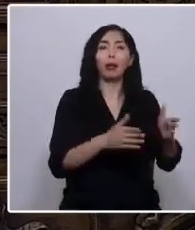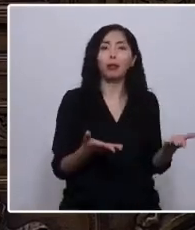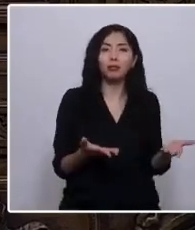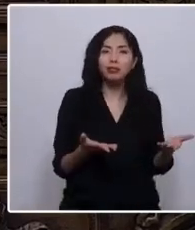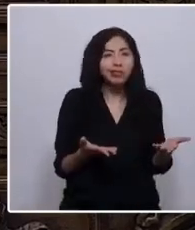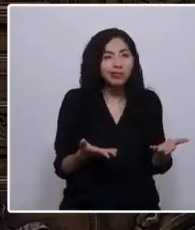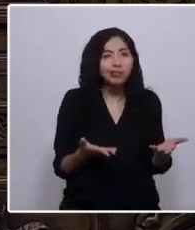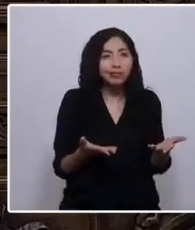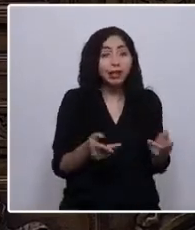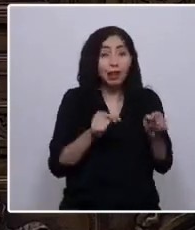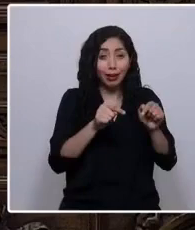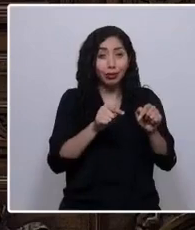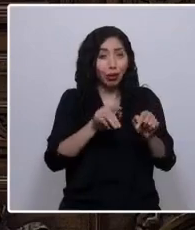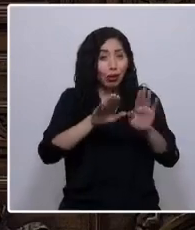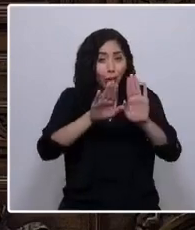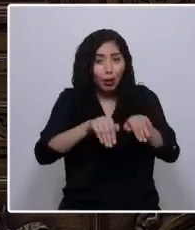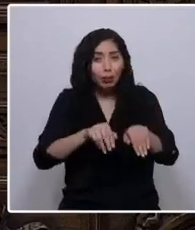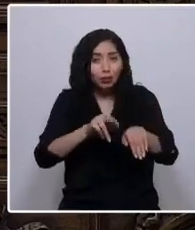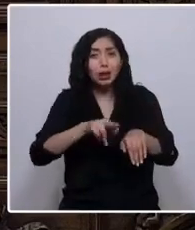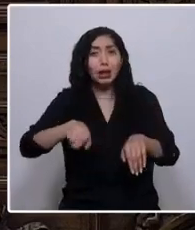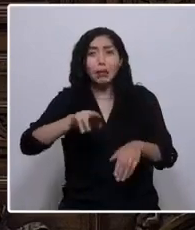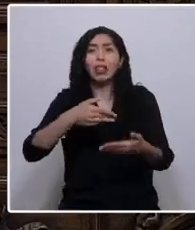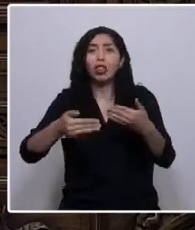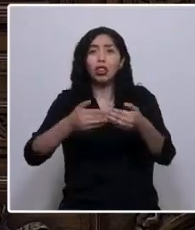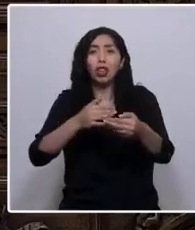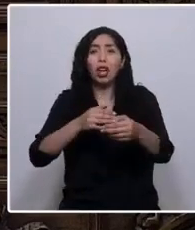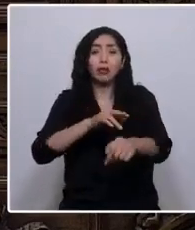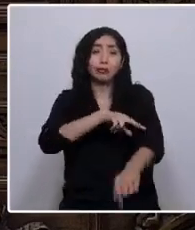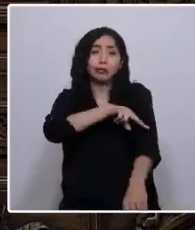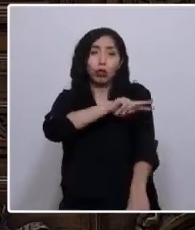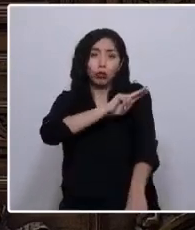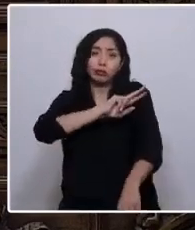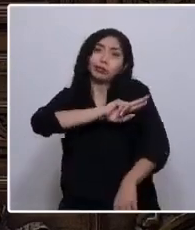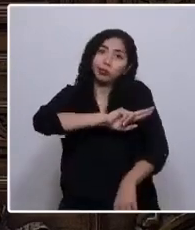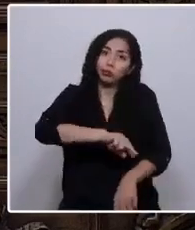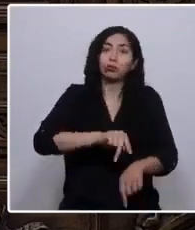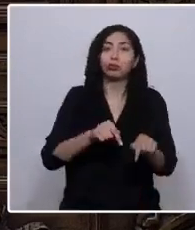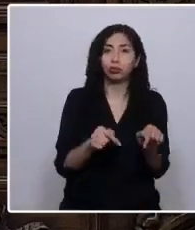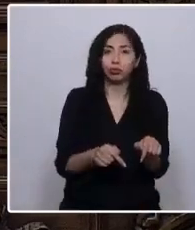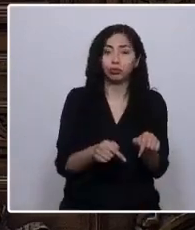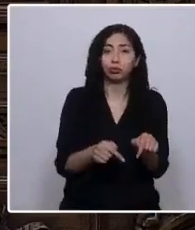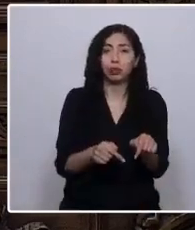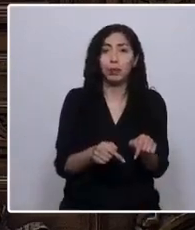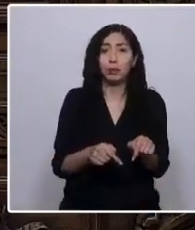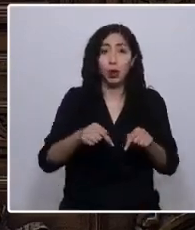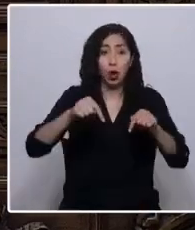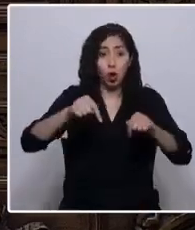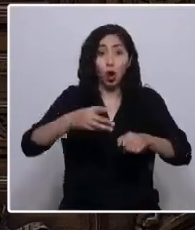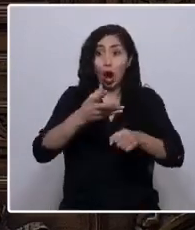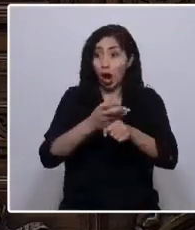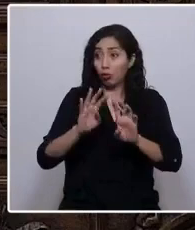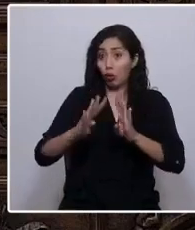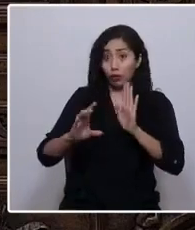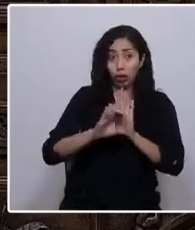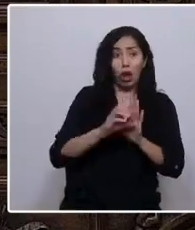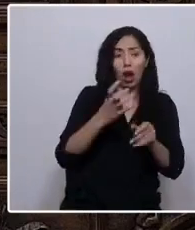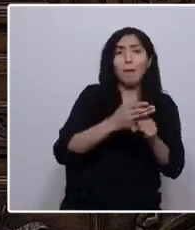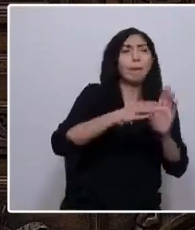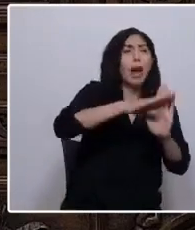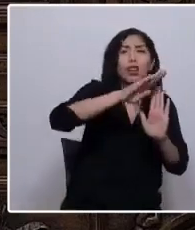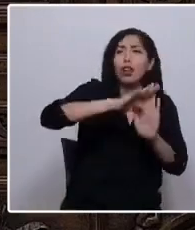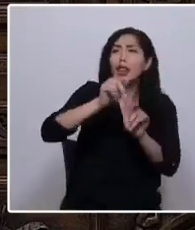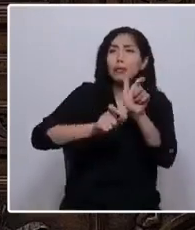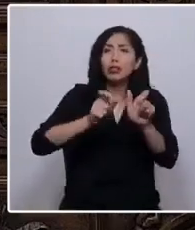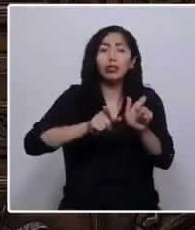centro y en el sur del país. Vivimos en un país donde hay un sector que hoy es mayoritario en esta Convención, que valida la violencia de